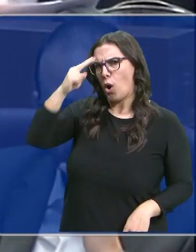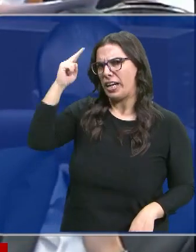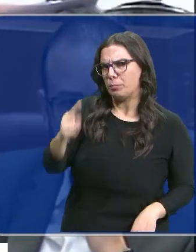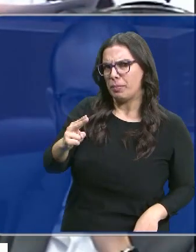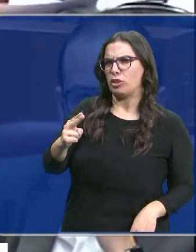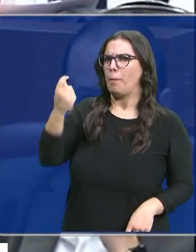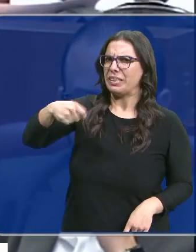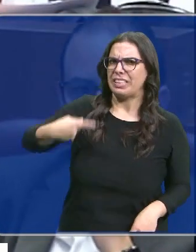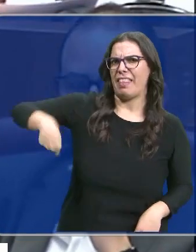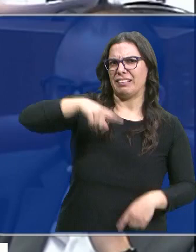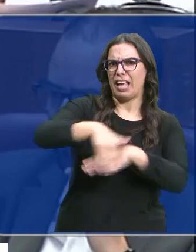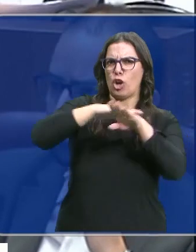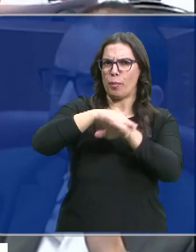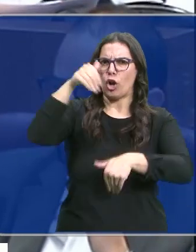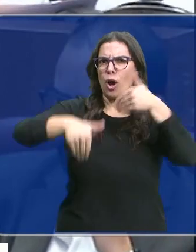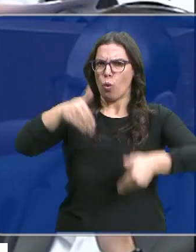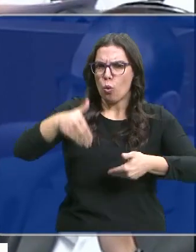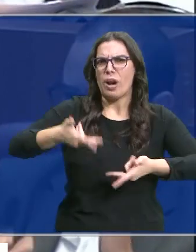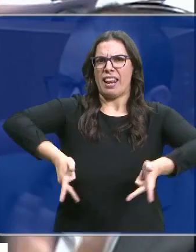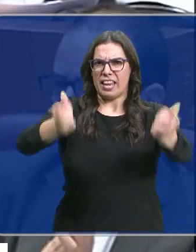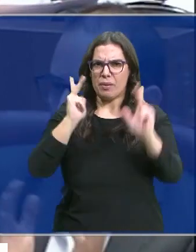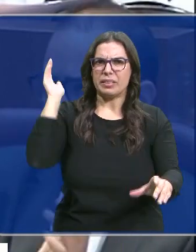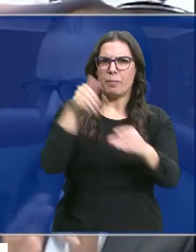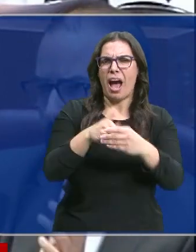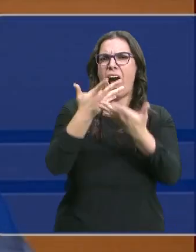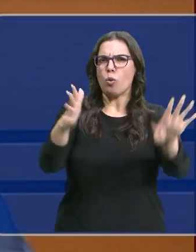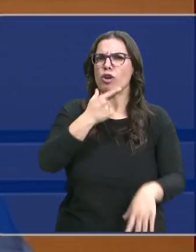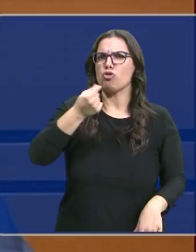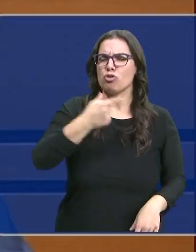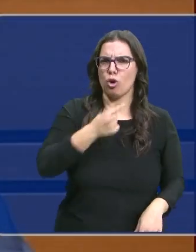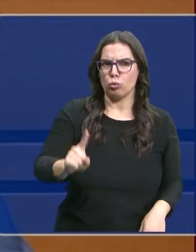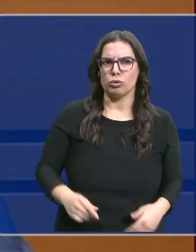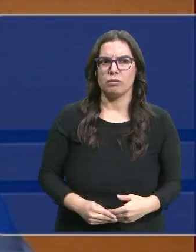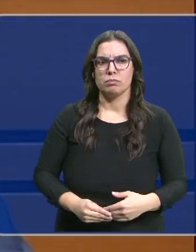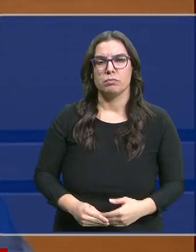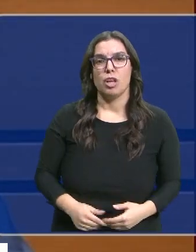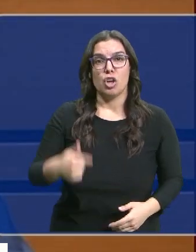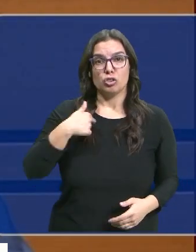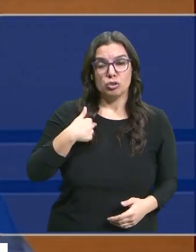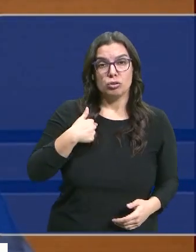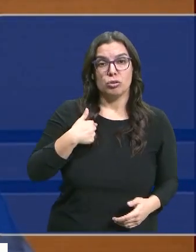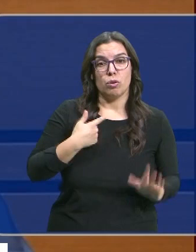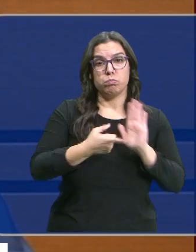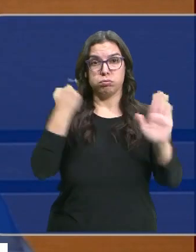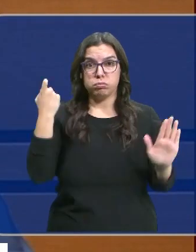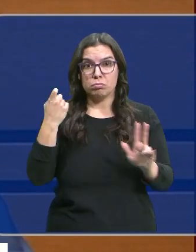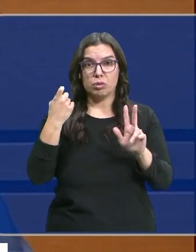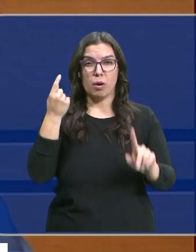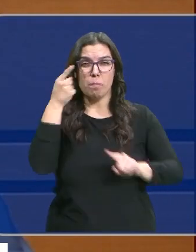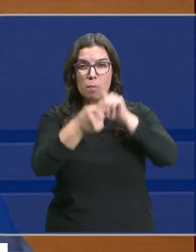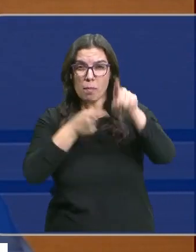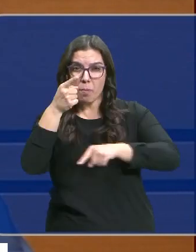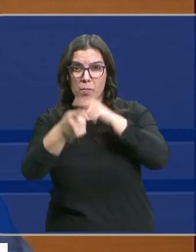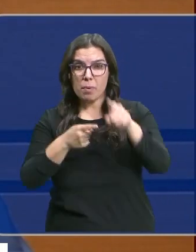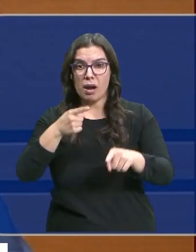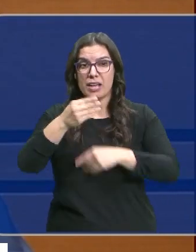al presidente del gobierno elegido libremente en las urnas, aunque les escueza. No voy a retirar ninguna alusión a cualquier ataque que se